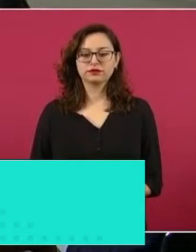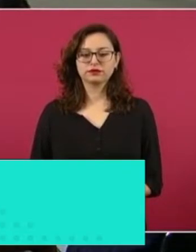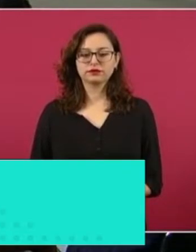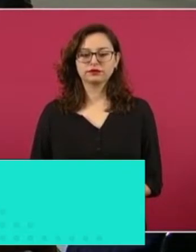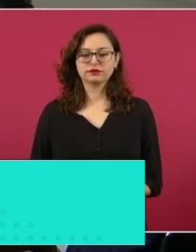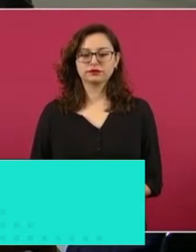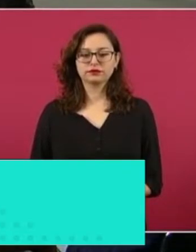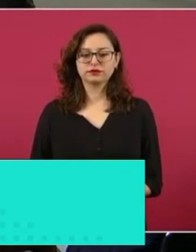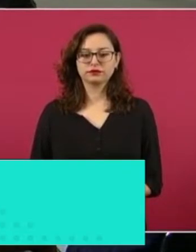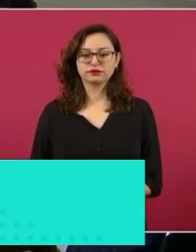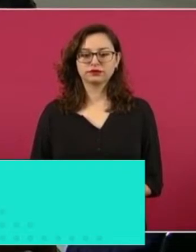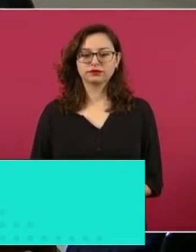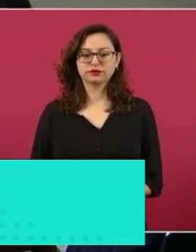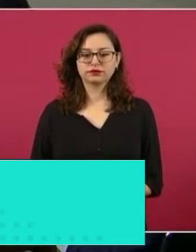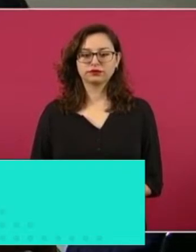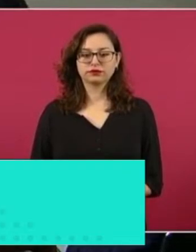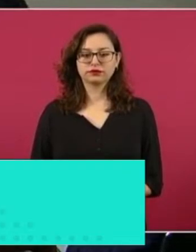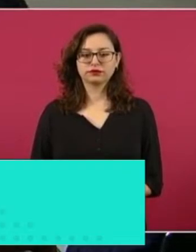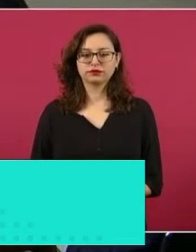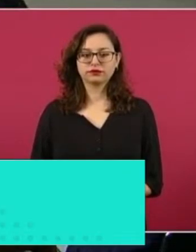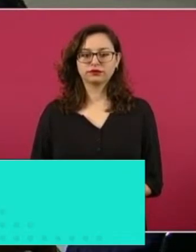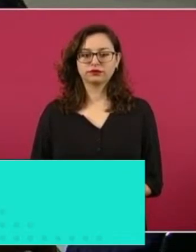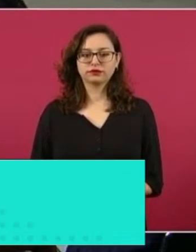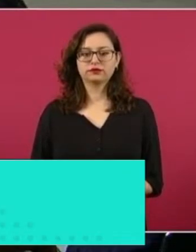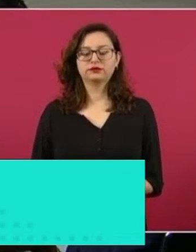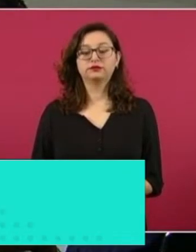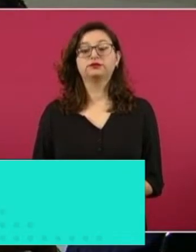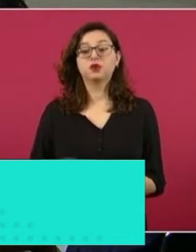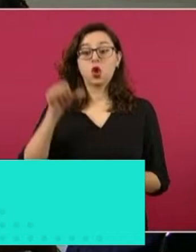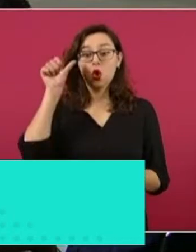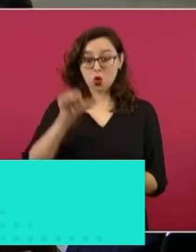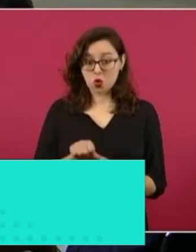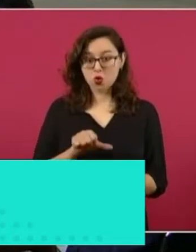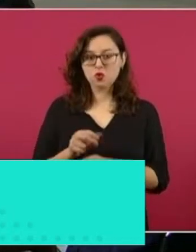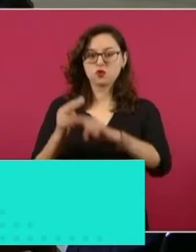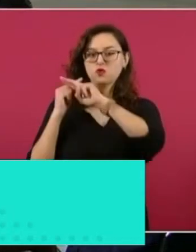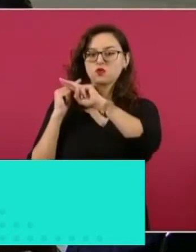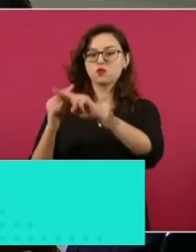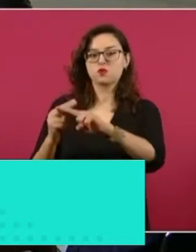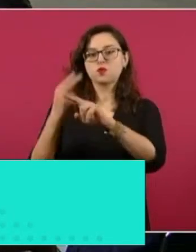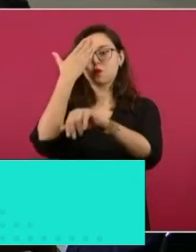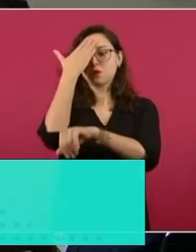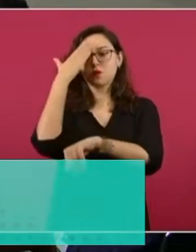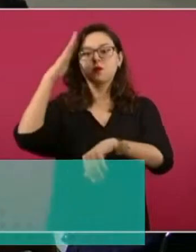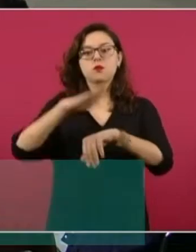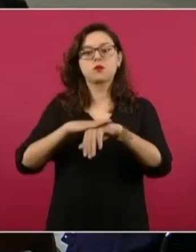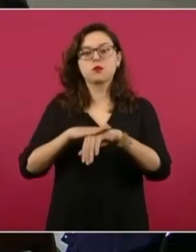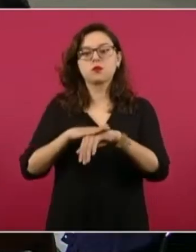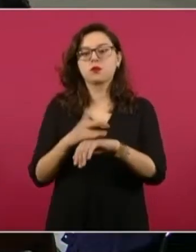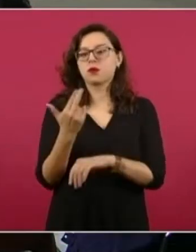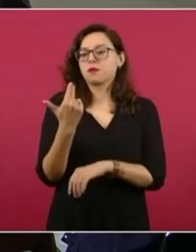conmemorar los 25 años del